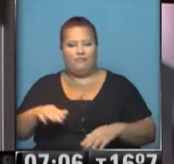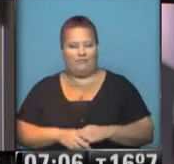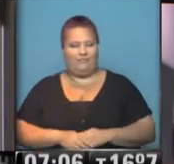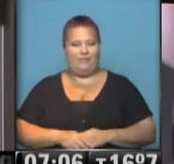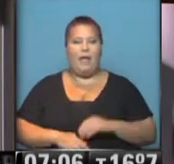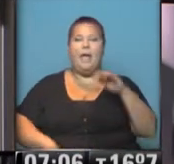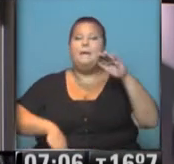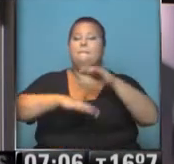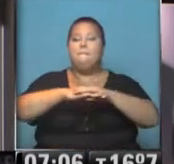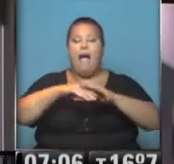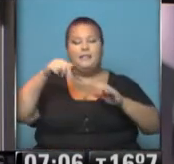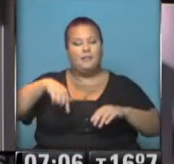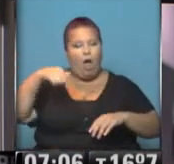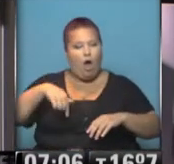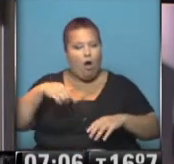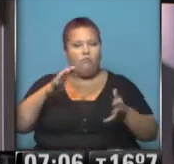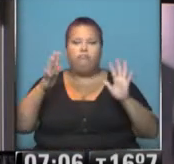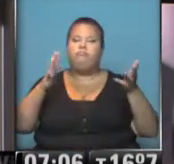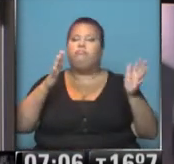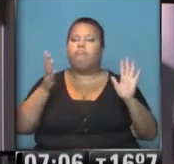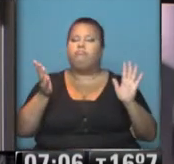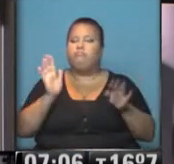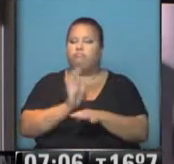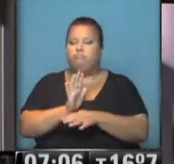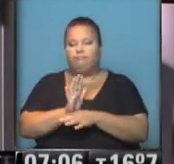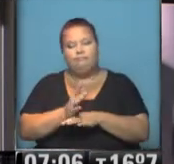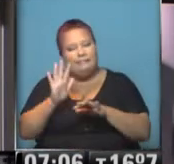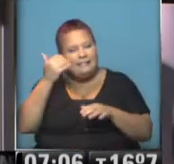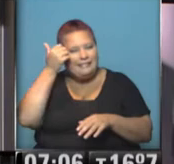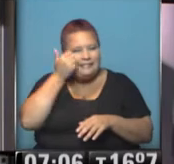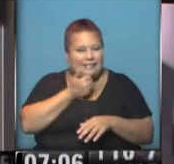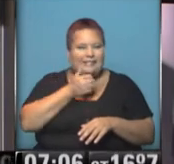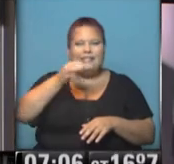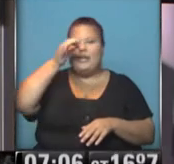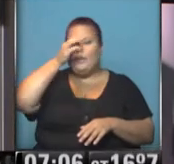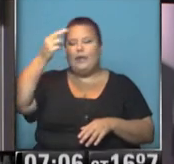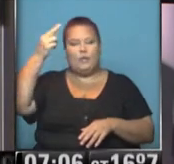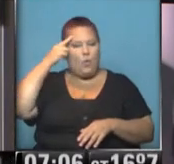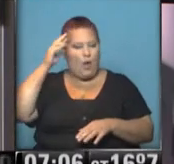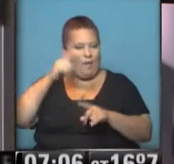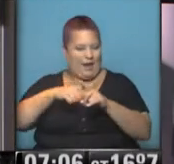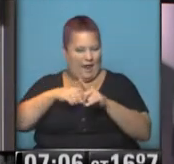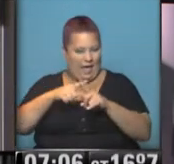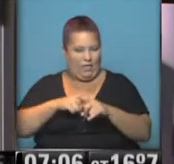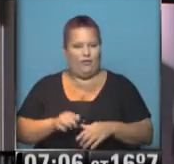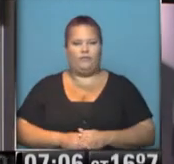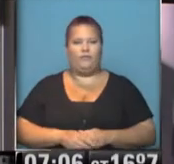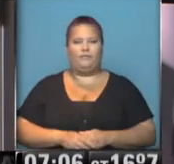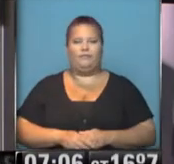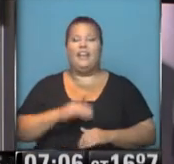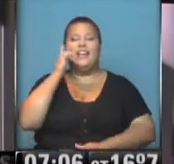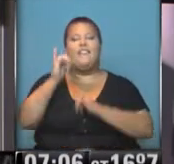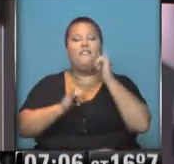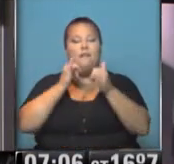Y la máxima pronosticada para hoy del orden, ahí cerquita, a los 29 grados. Es